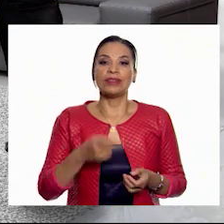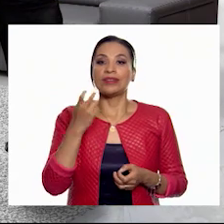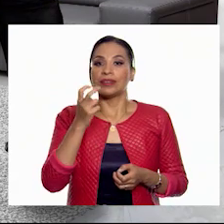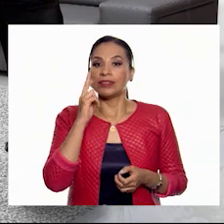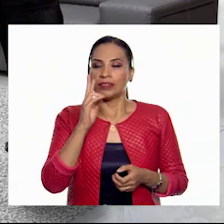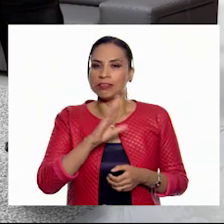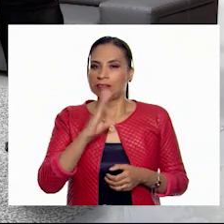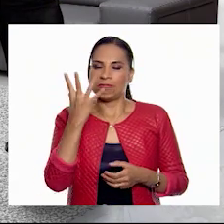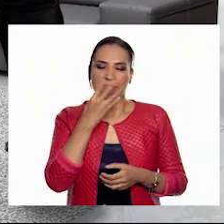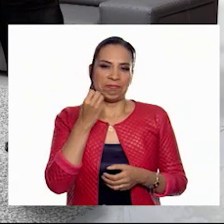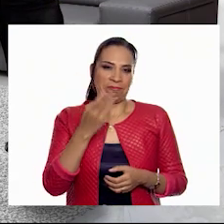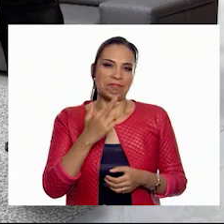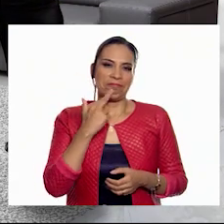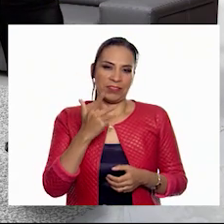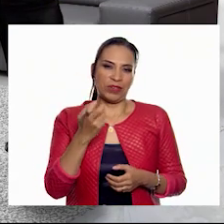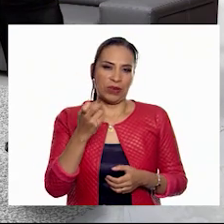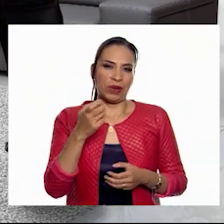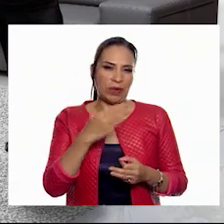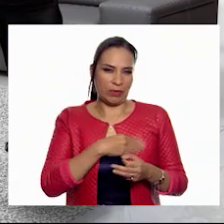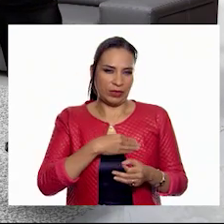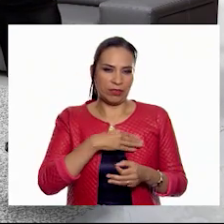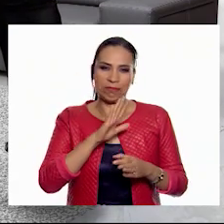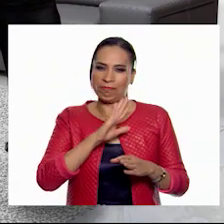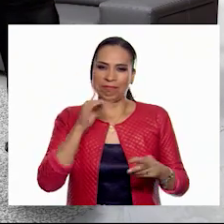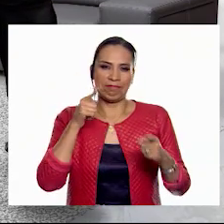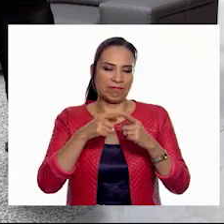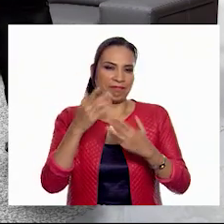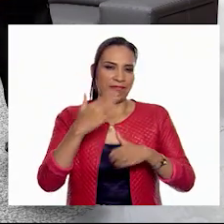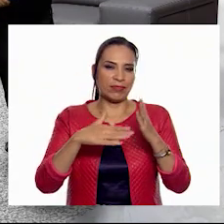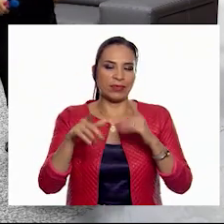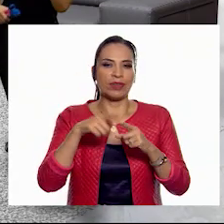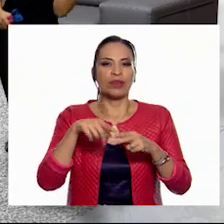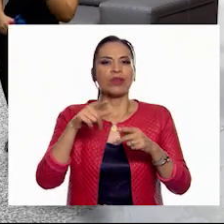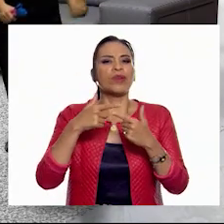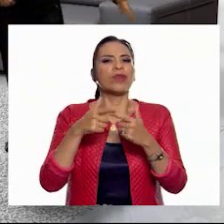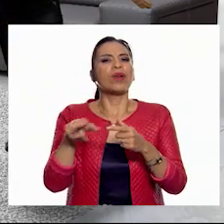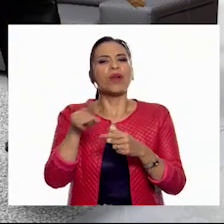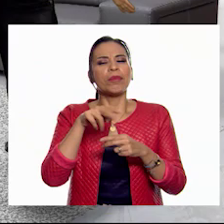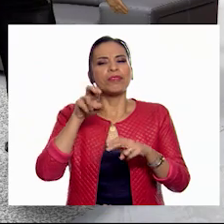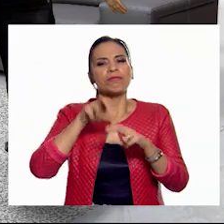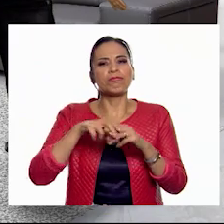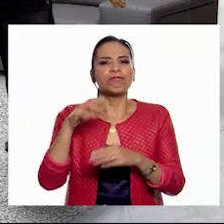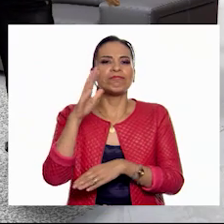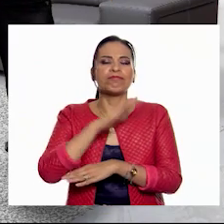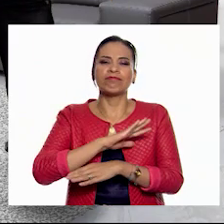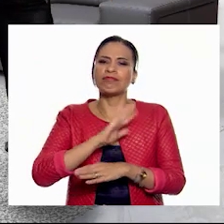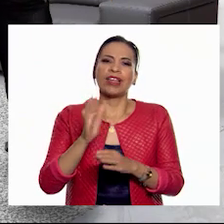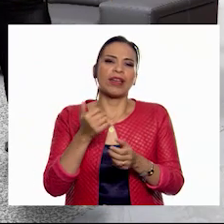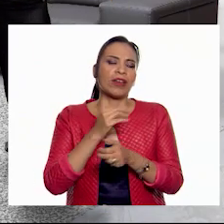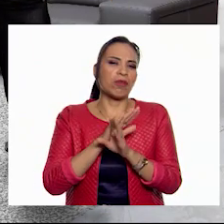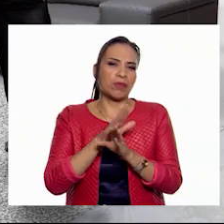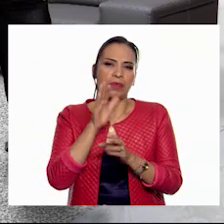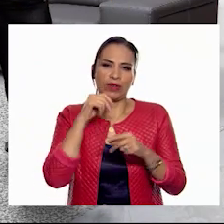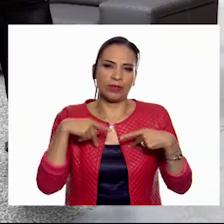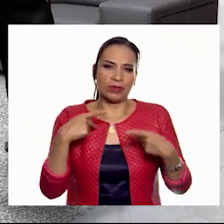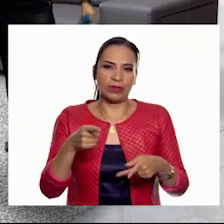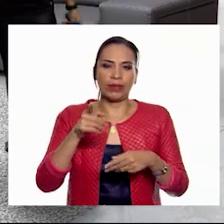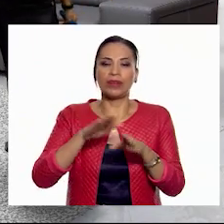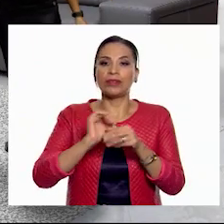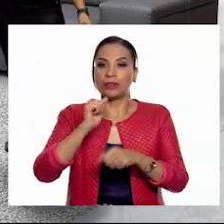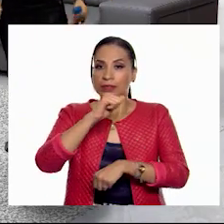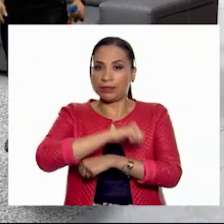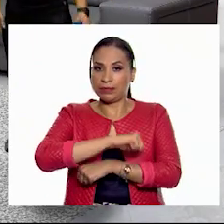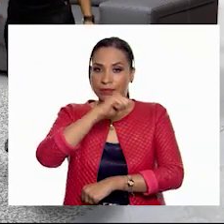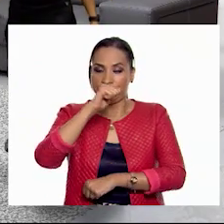Esta misión ha sido todo un éxito y Sedentarios está muy debilitado. Creo que la Ventana Creativa también es una buena opción para hacer frente